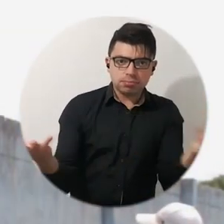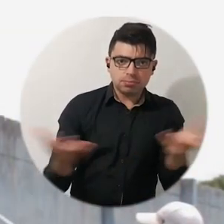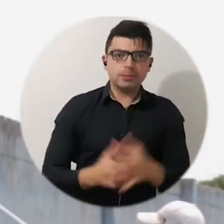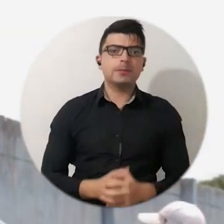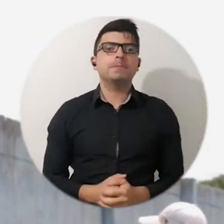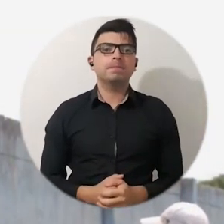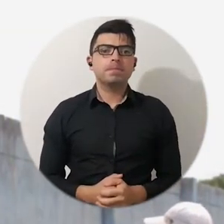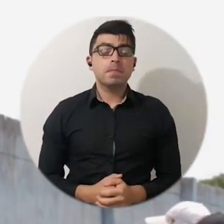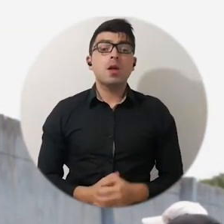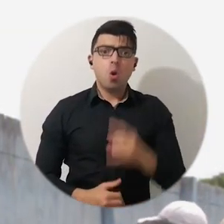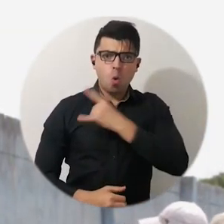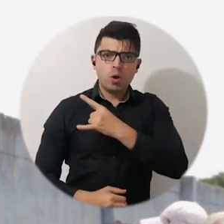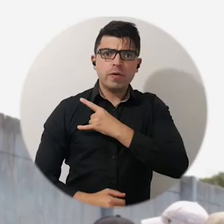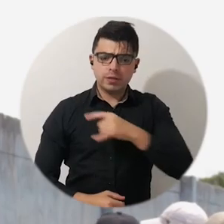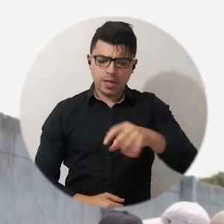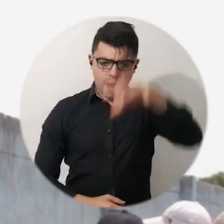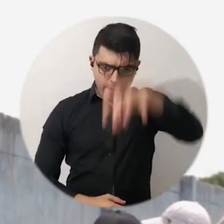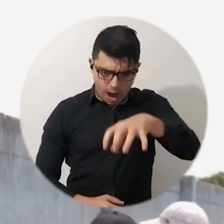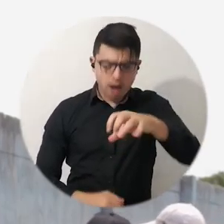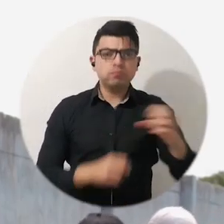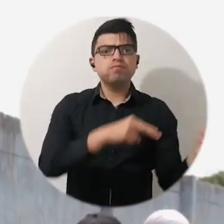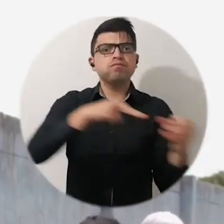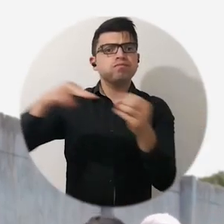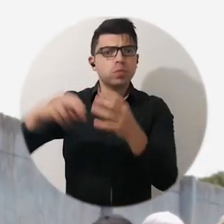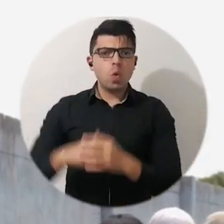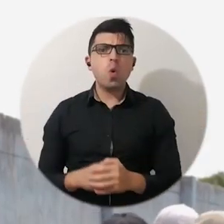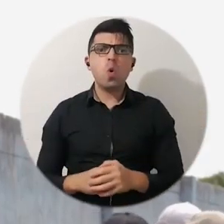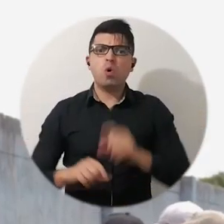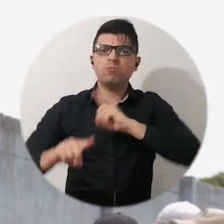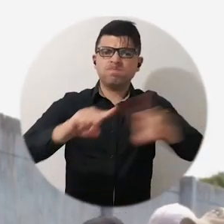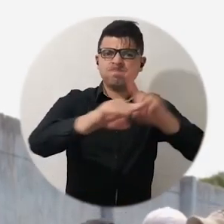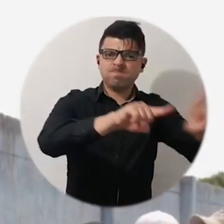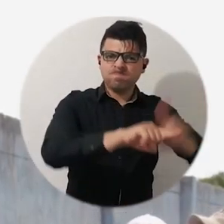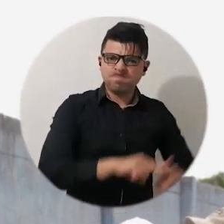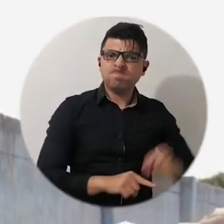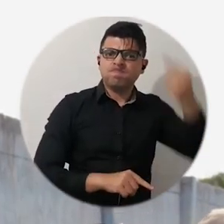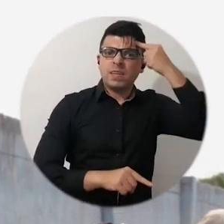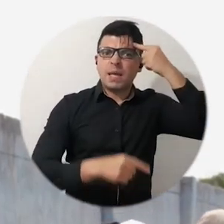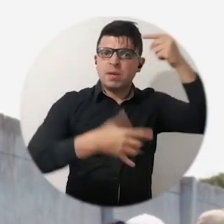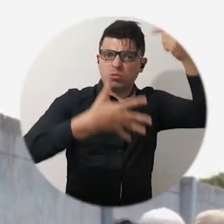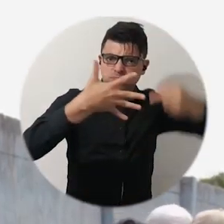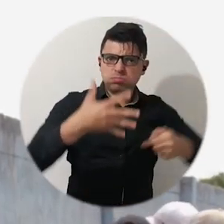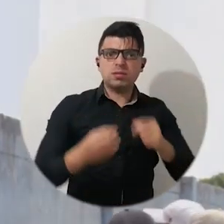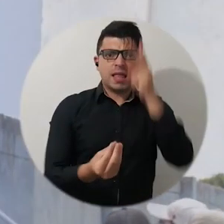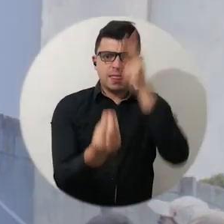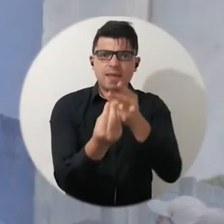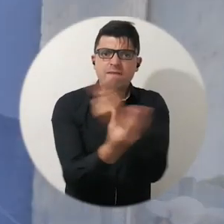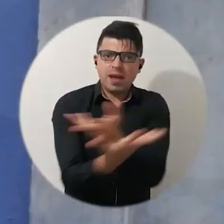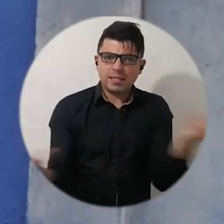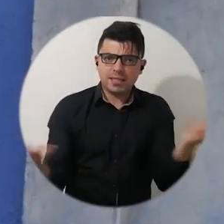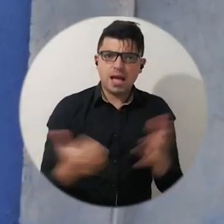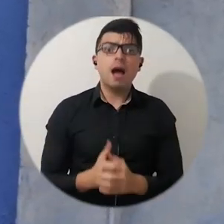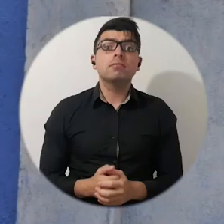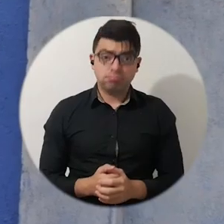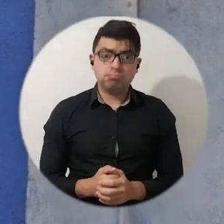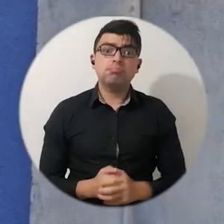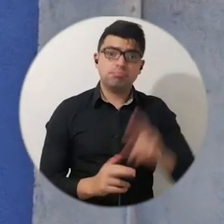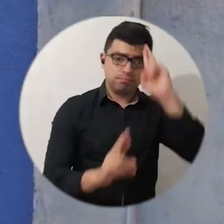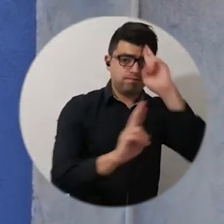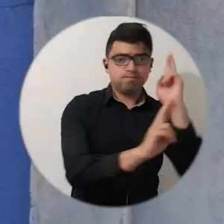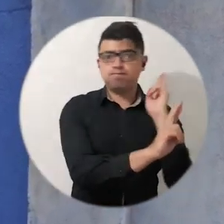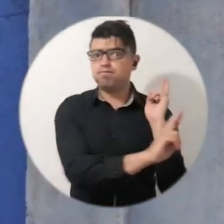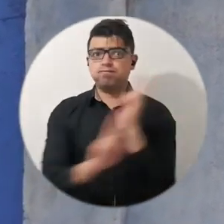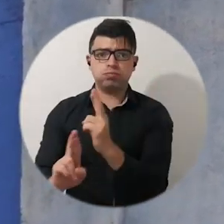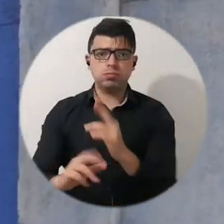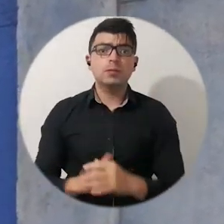La universidad es un centro de educación con pluridad de pensamientos, con diversidad, el